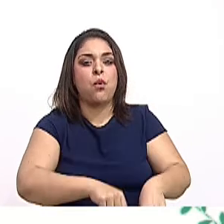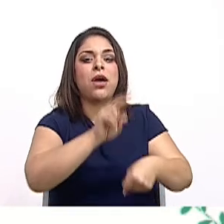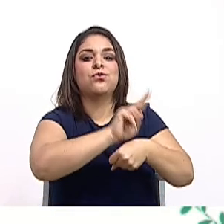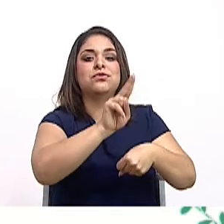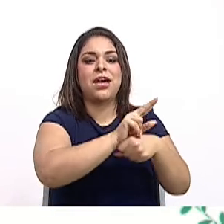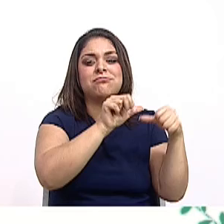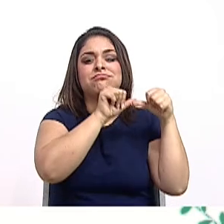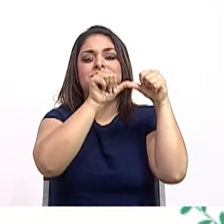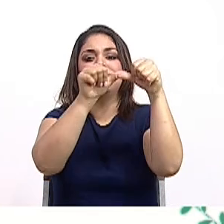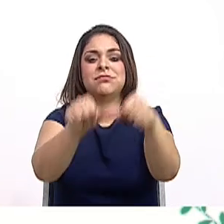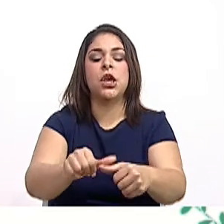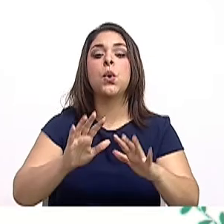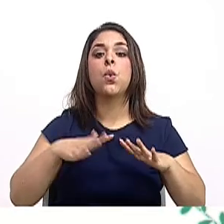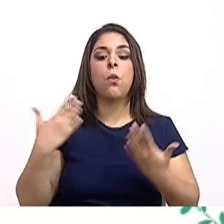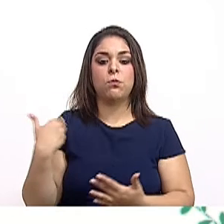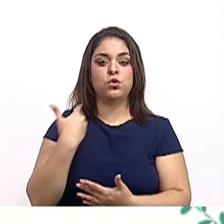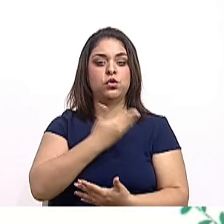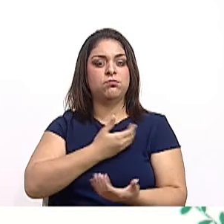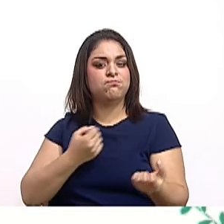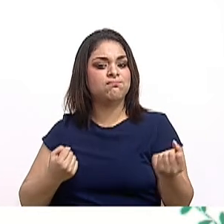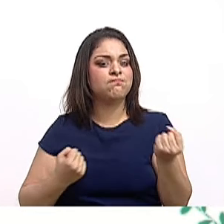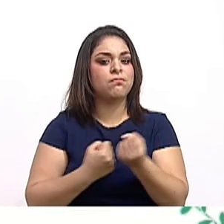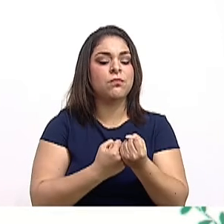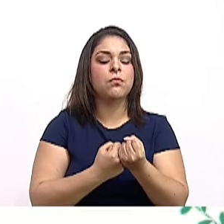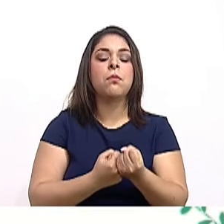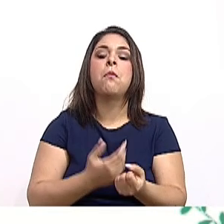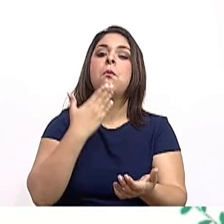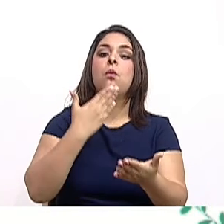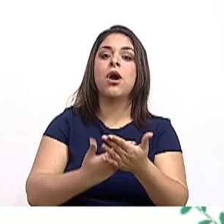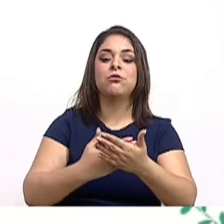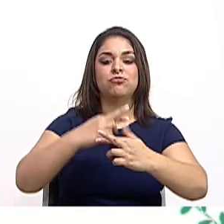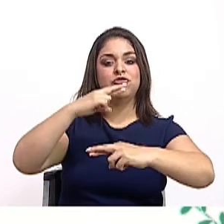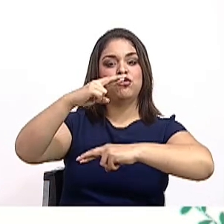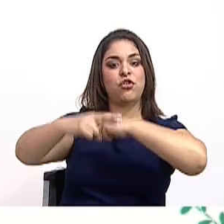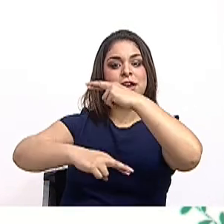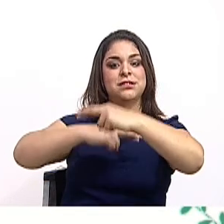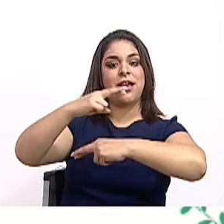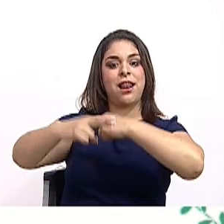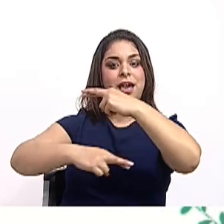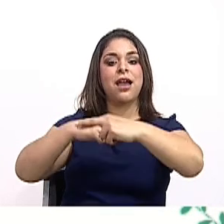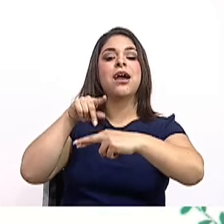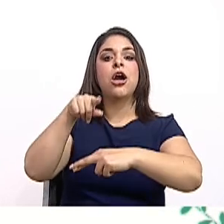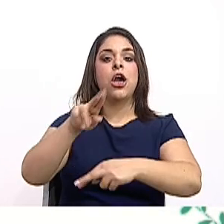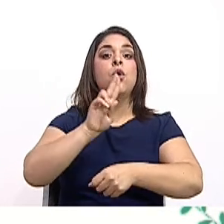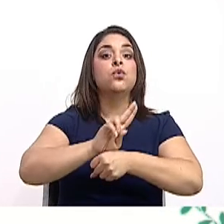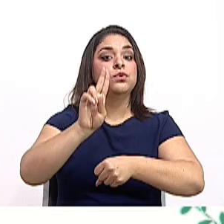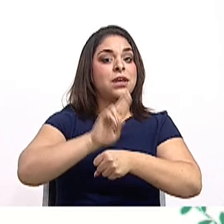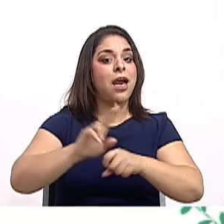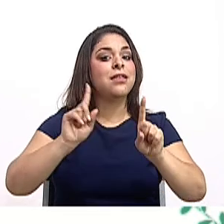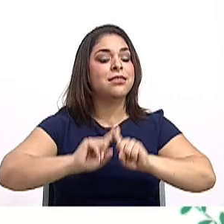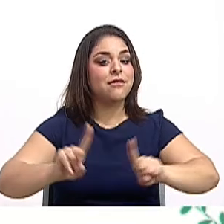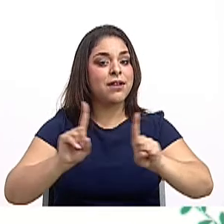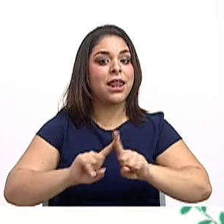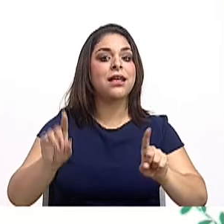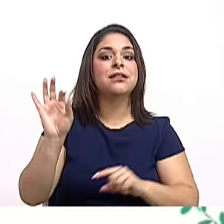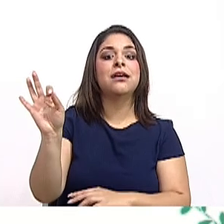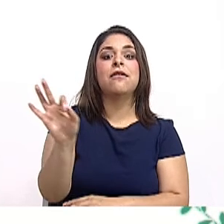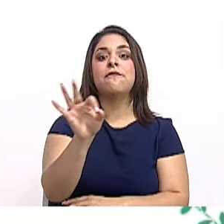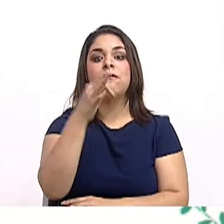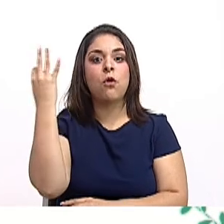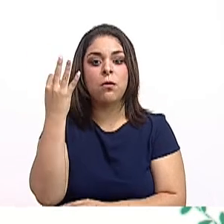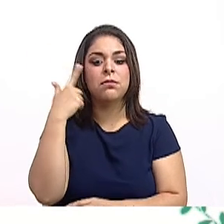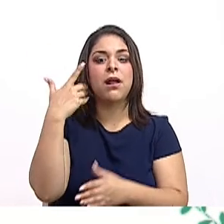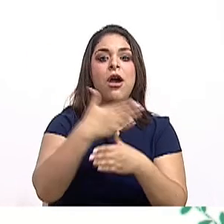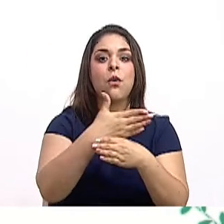aportar nosotros? Bueno, desde el reciclaje, utilizando diferentes formas de